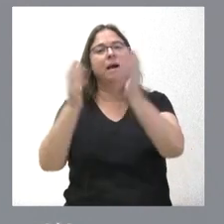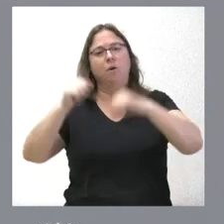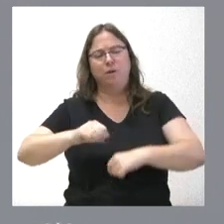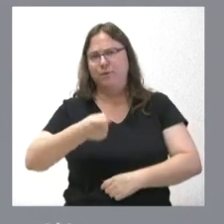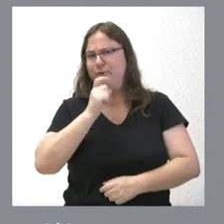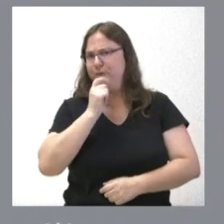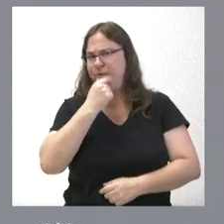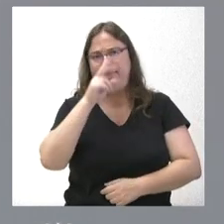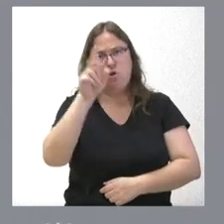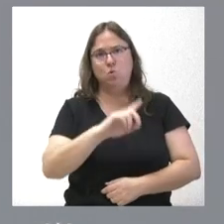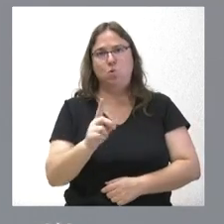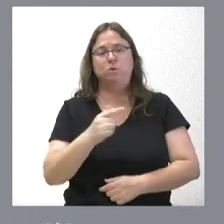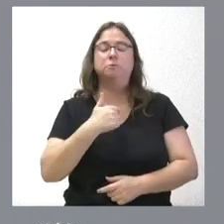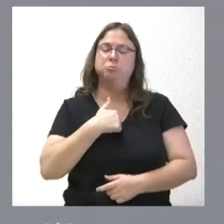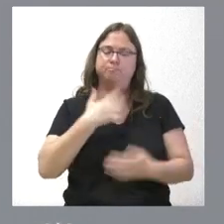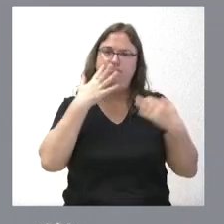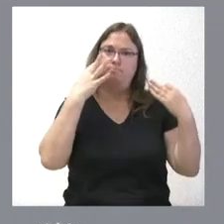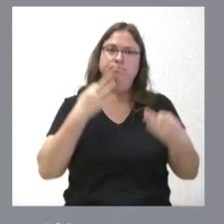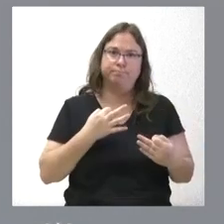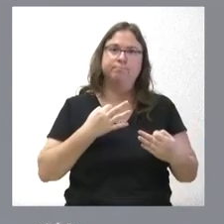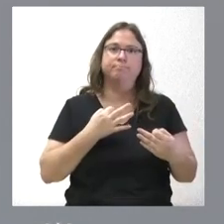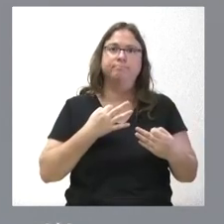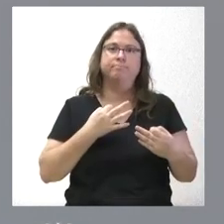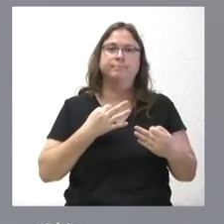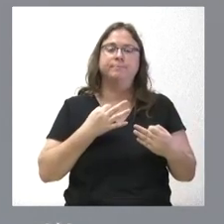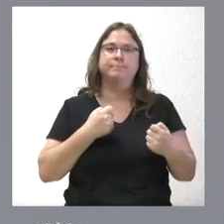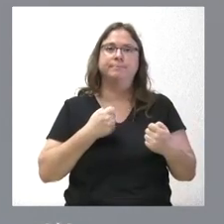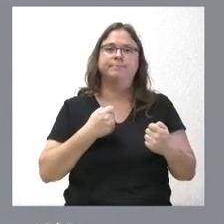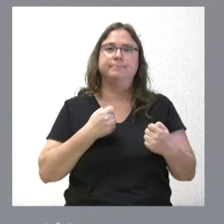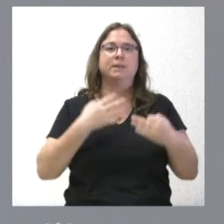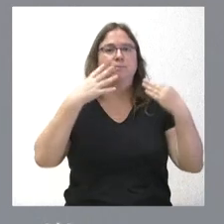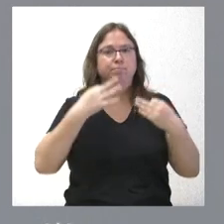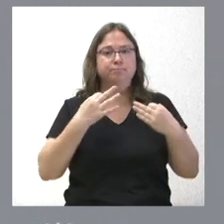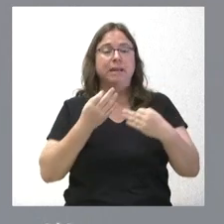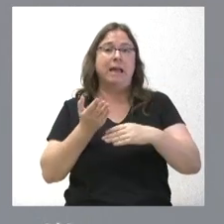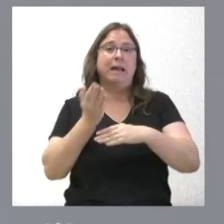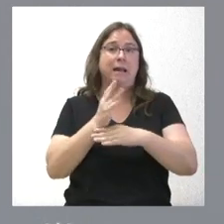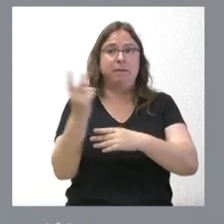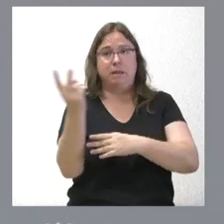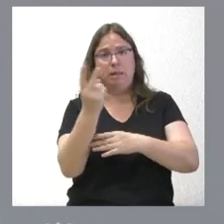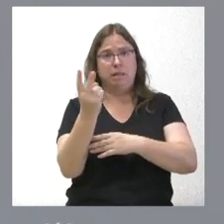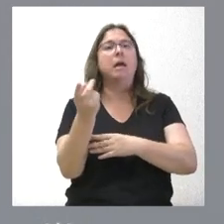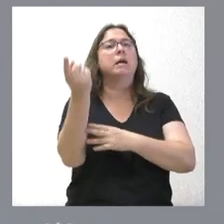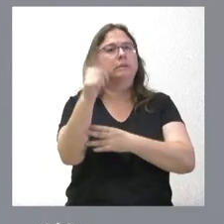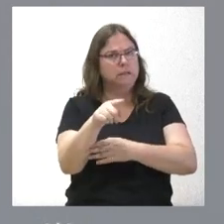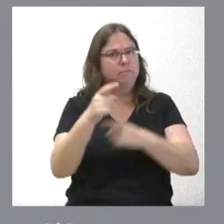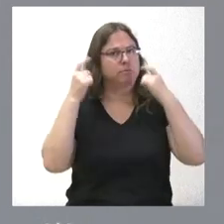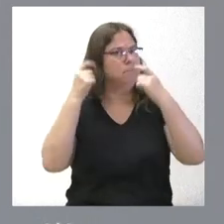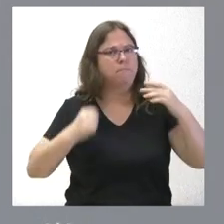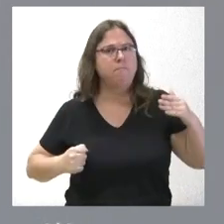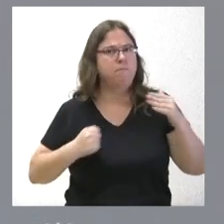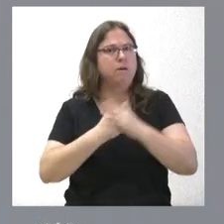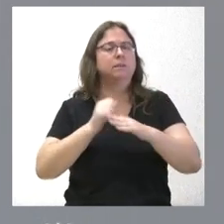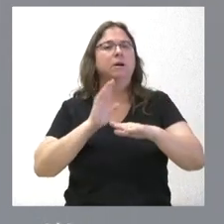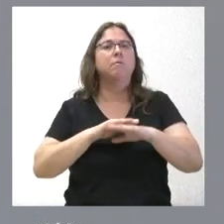no es sencillo. Y yo estoy convencido también de que los representantes de las otras partes van a poner lo mejor de sí mismos para